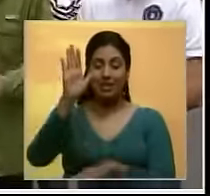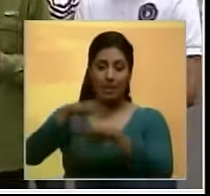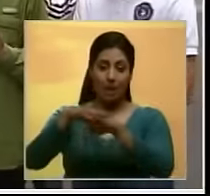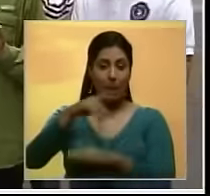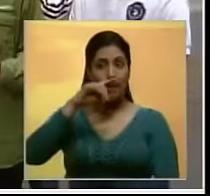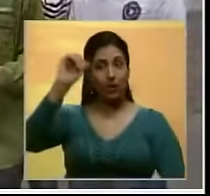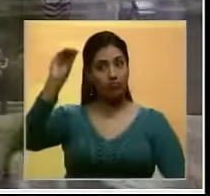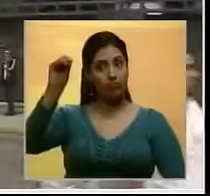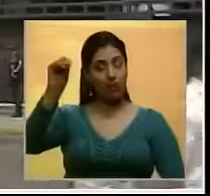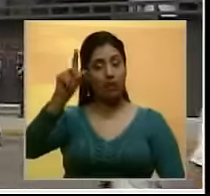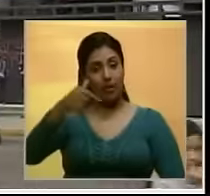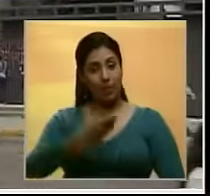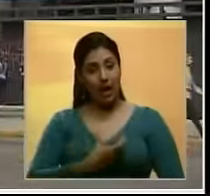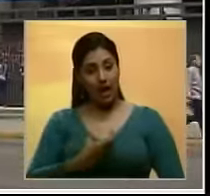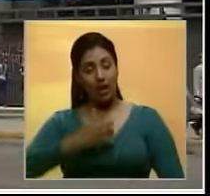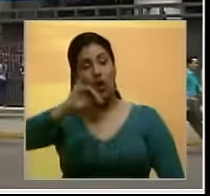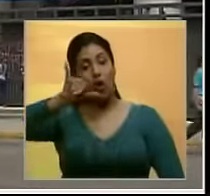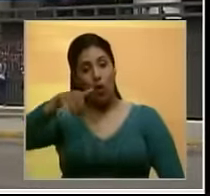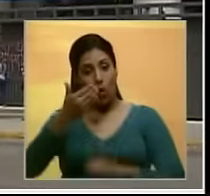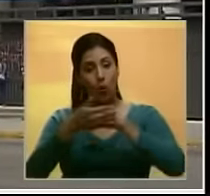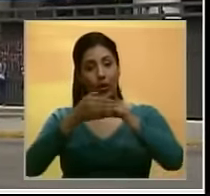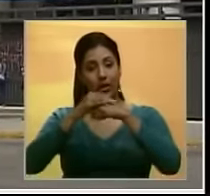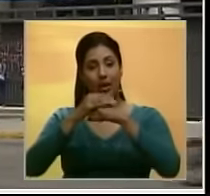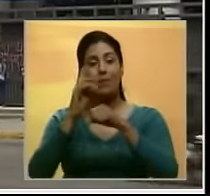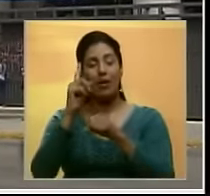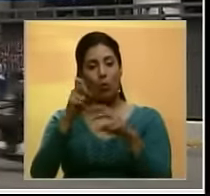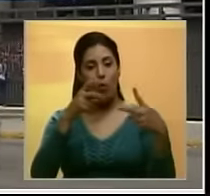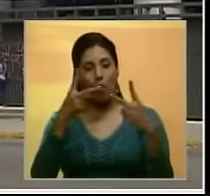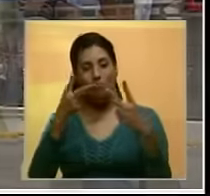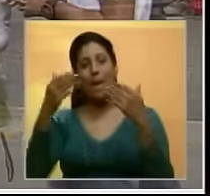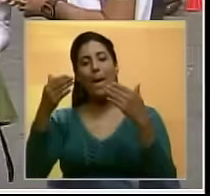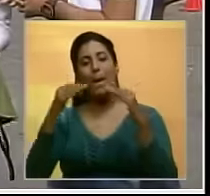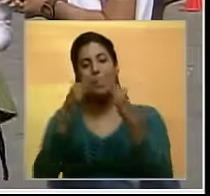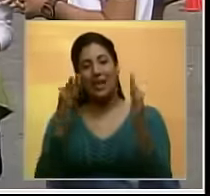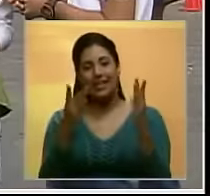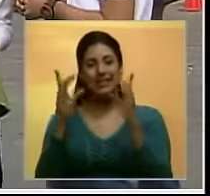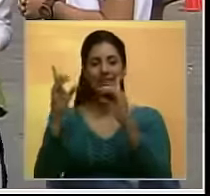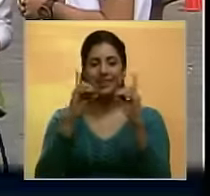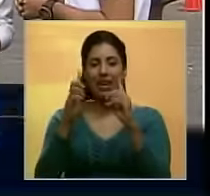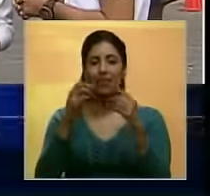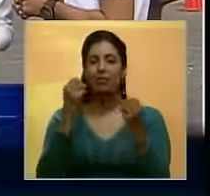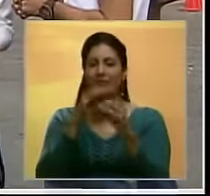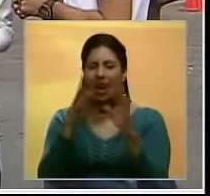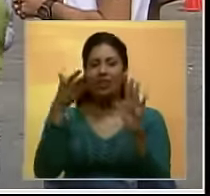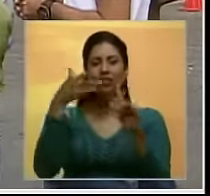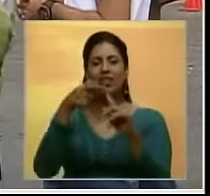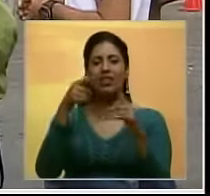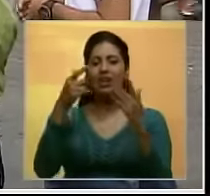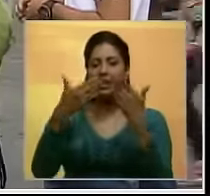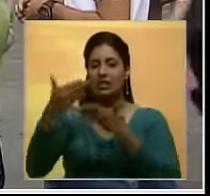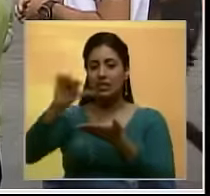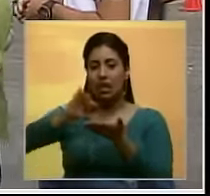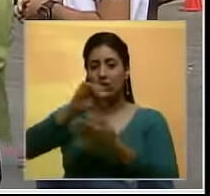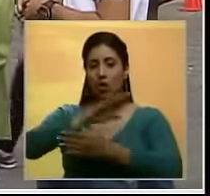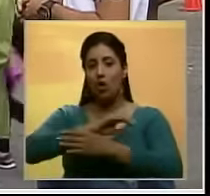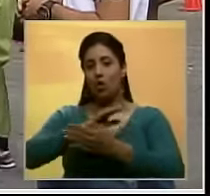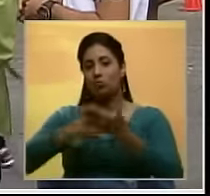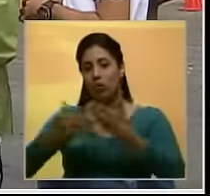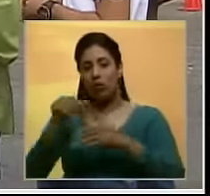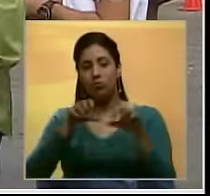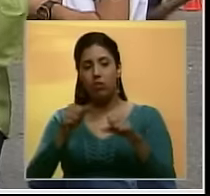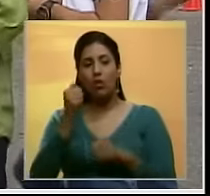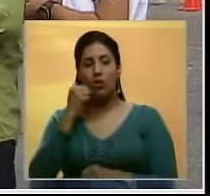Nicolás Maduro y al alcalde Jorge Rodríguez para instalar una mesa de diálogo en la que se defina el destino de este centro comercial